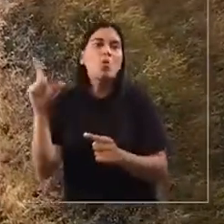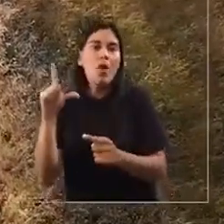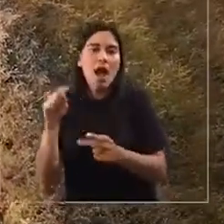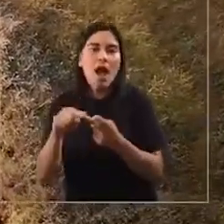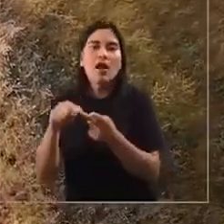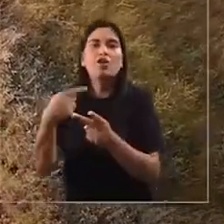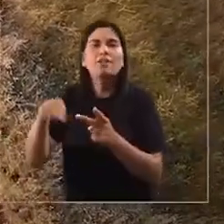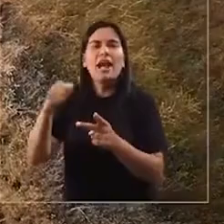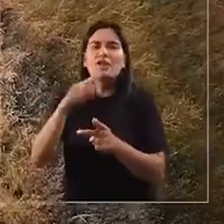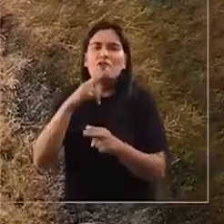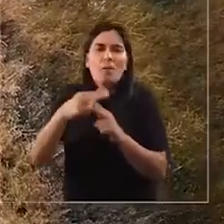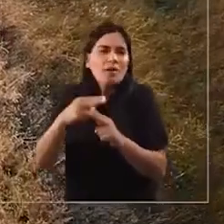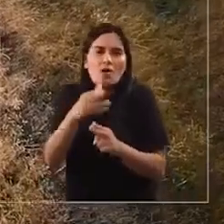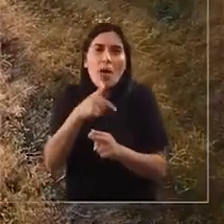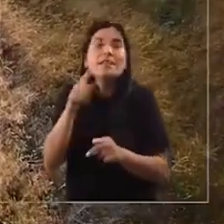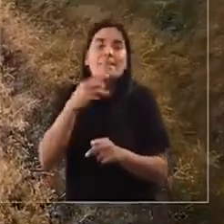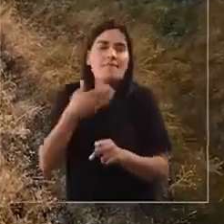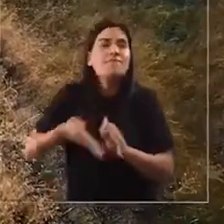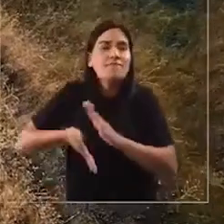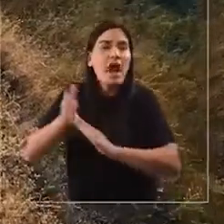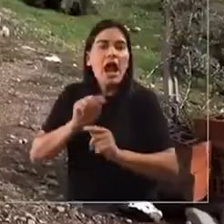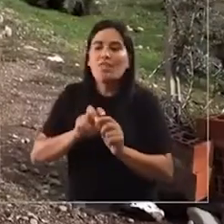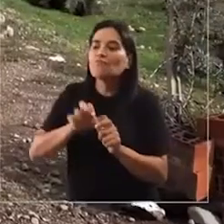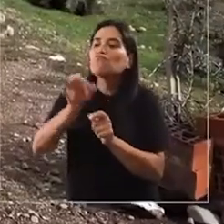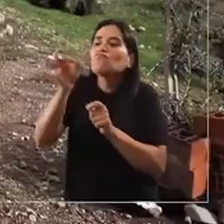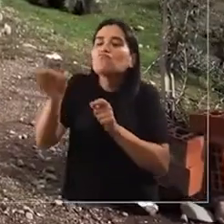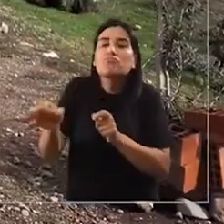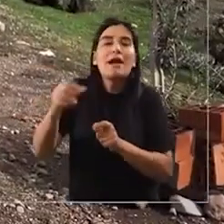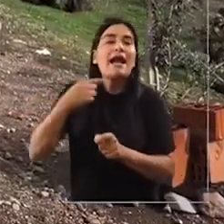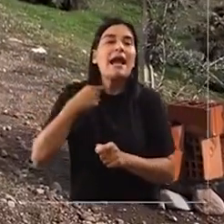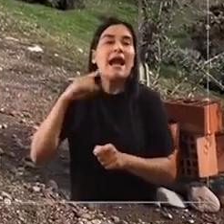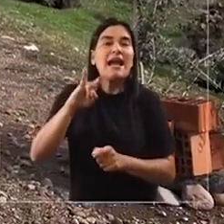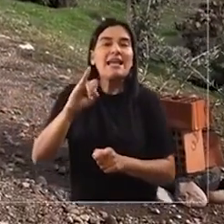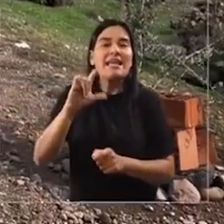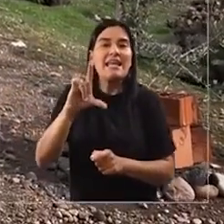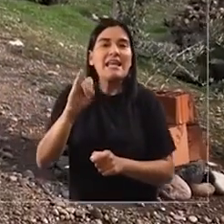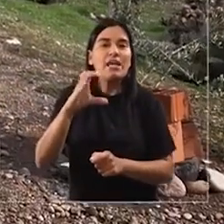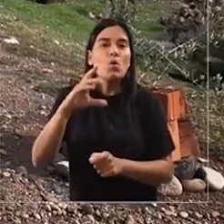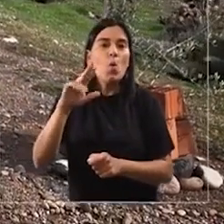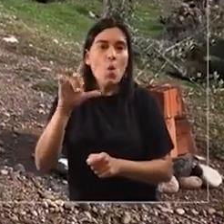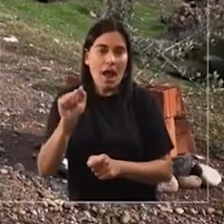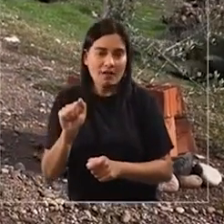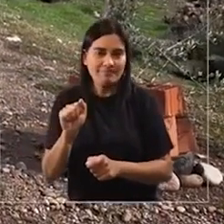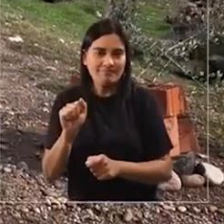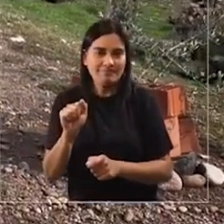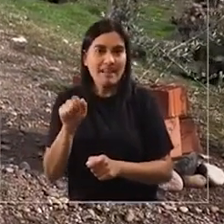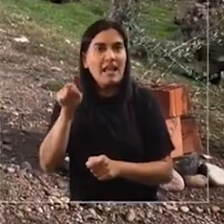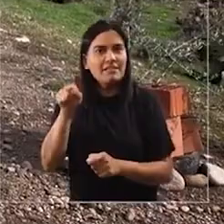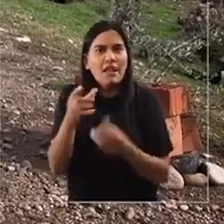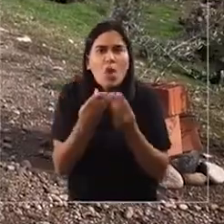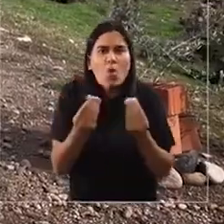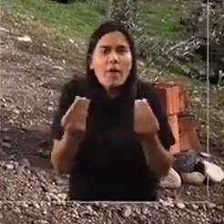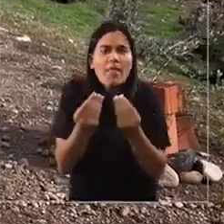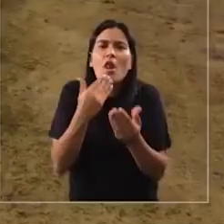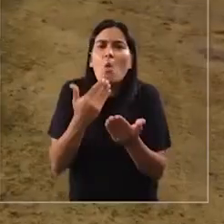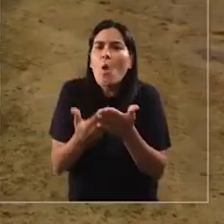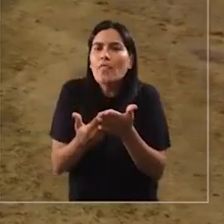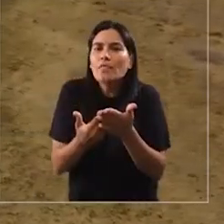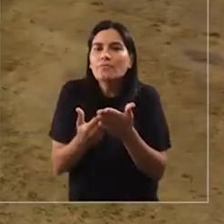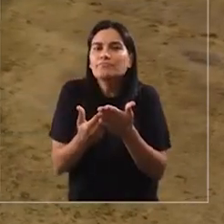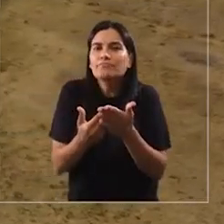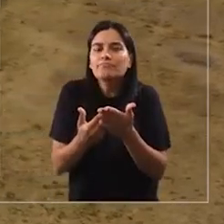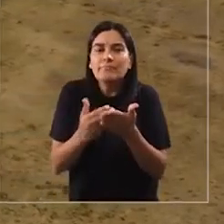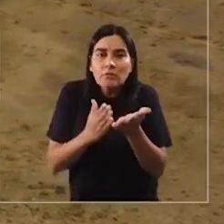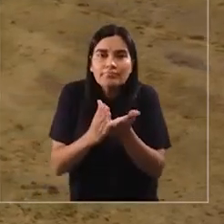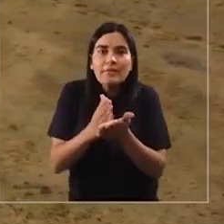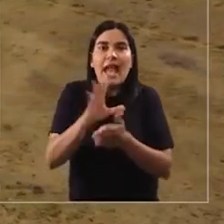es agua Quilicura. Estamos hablando de que este humedal se fue generando en los últimos 500 años, ya por la intervención del